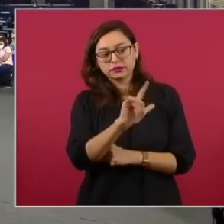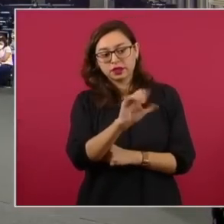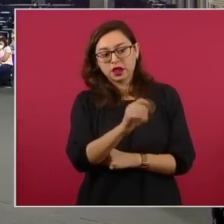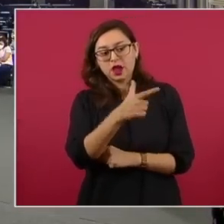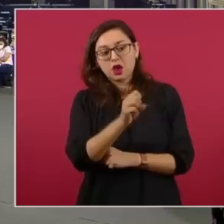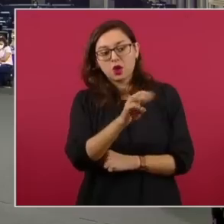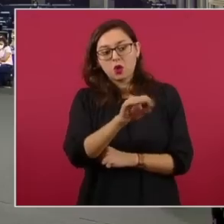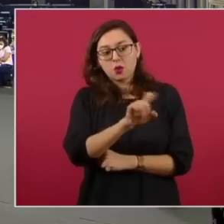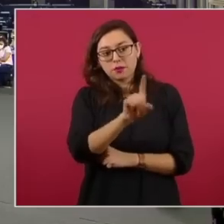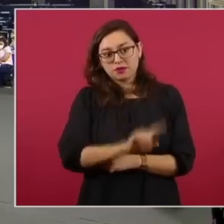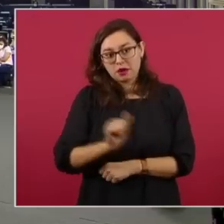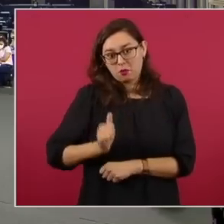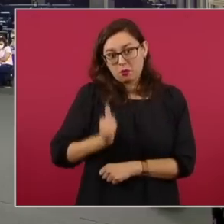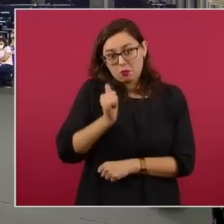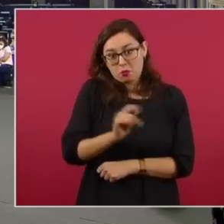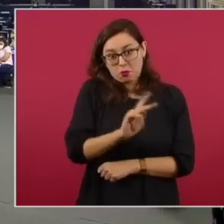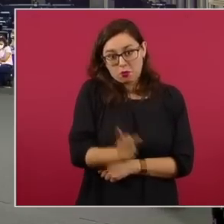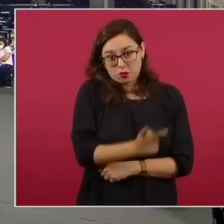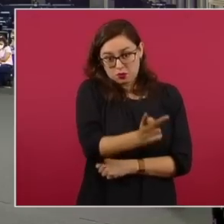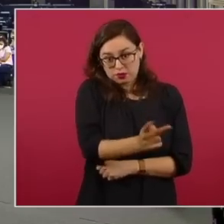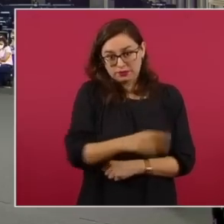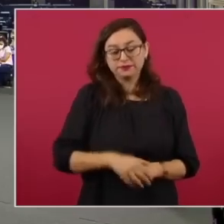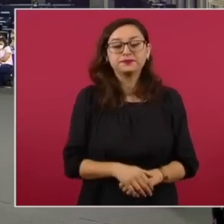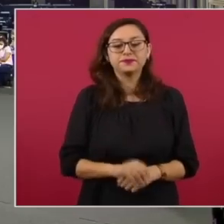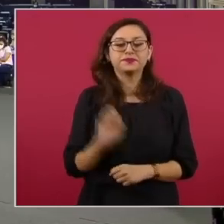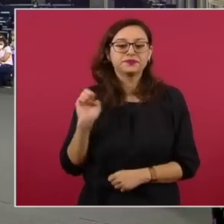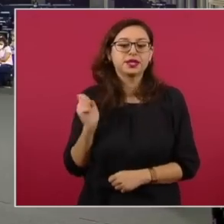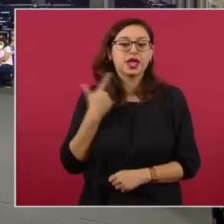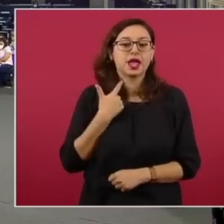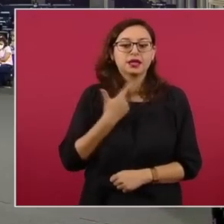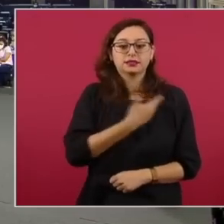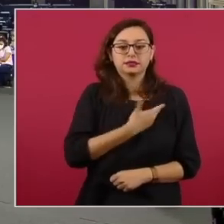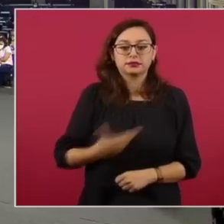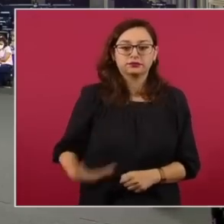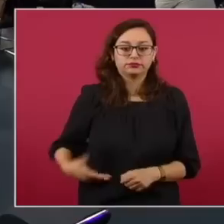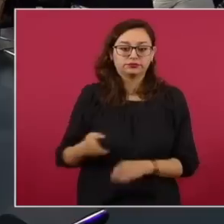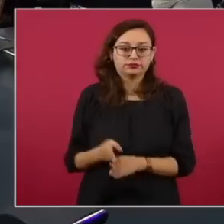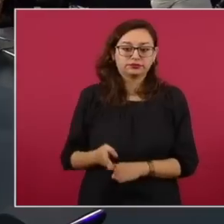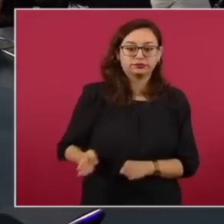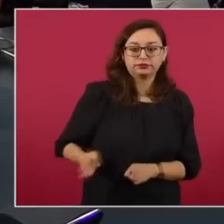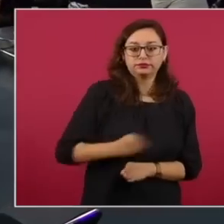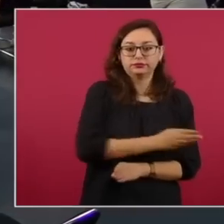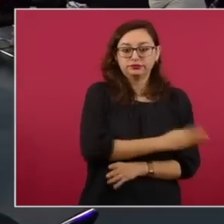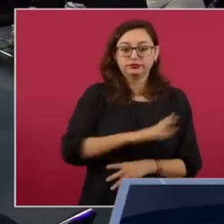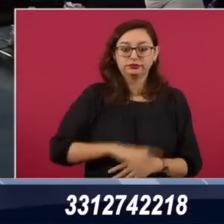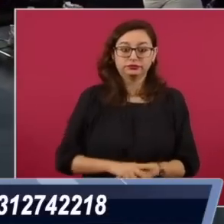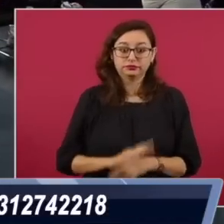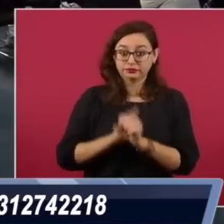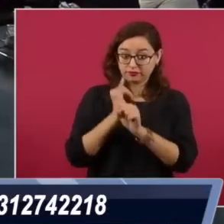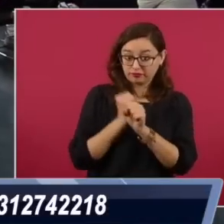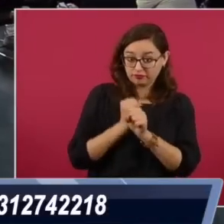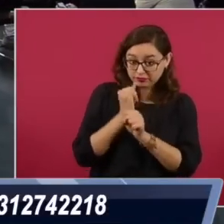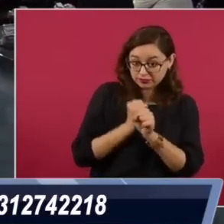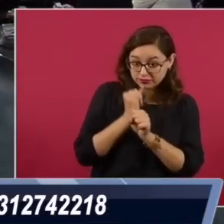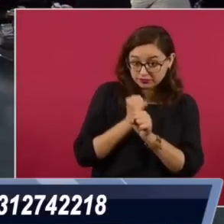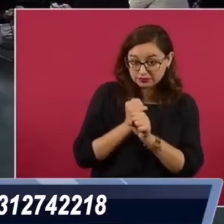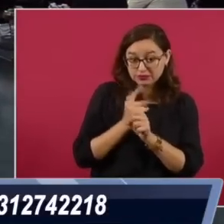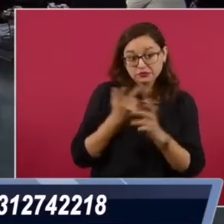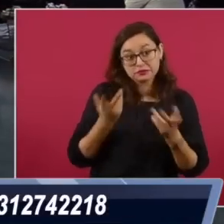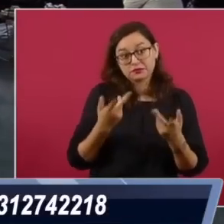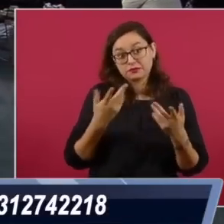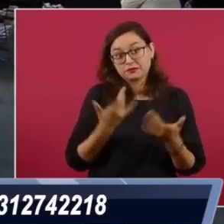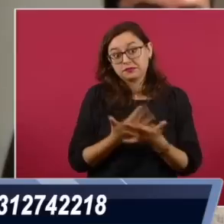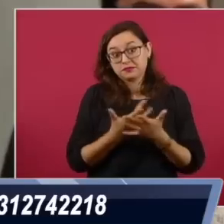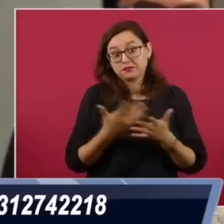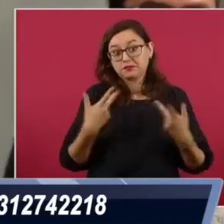preguntar sobre los expresidentes. Usted ha dicho aquí que pues solo se les investigaría si la sociedad así lo decidía.